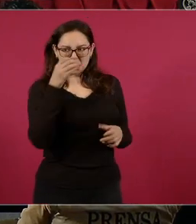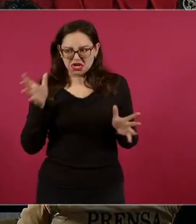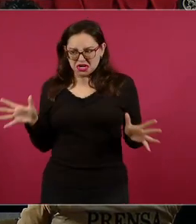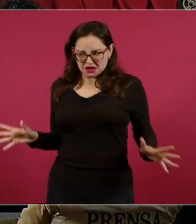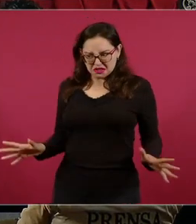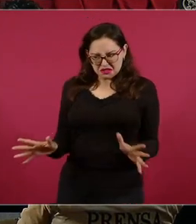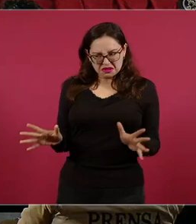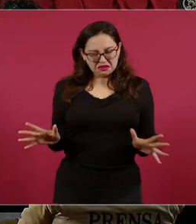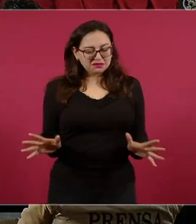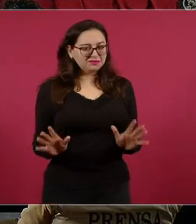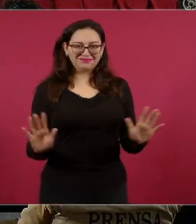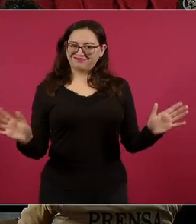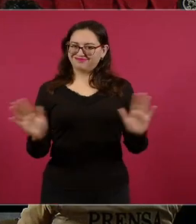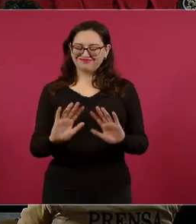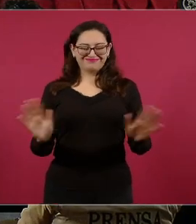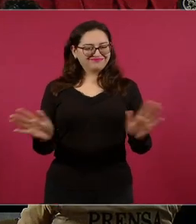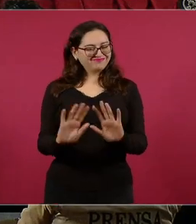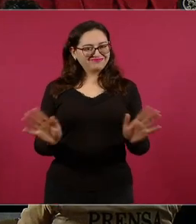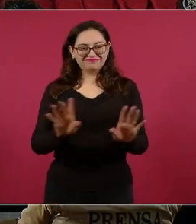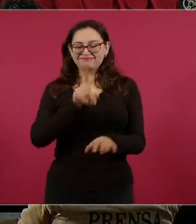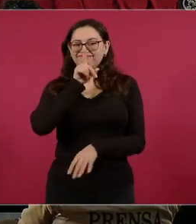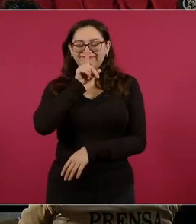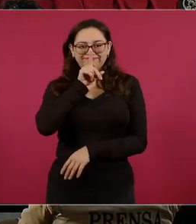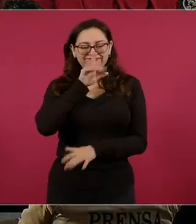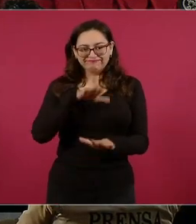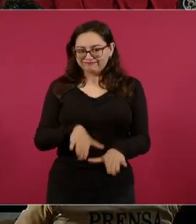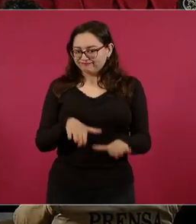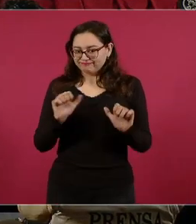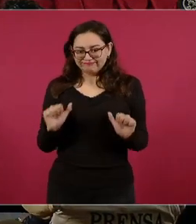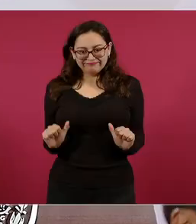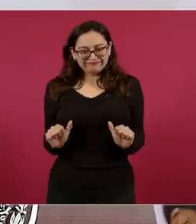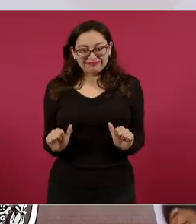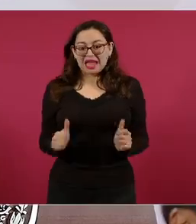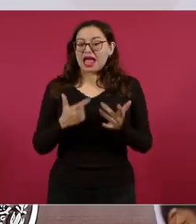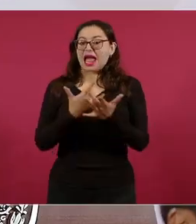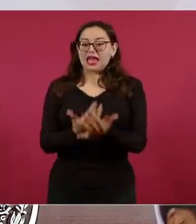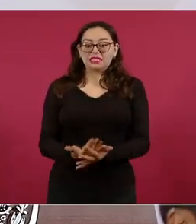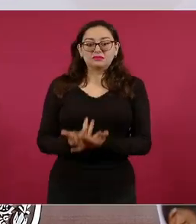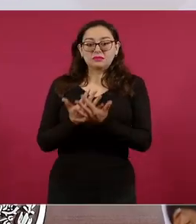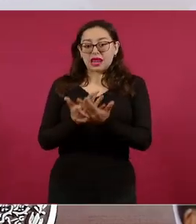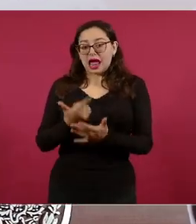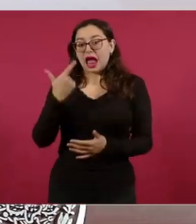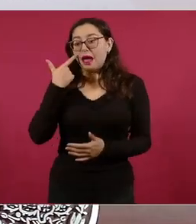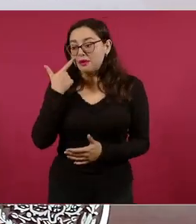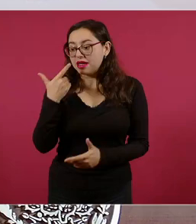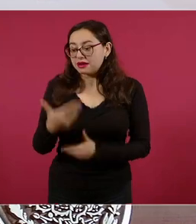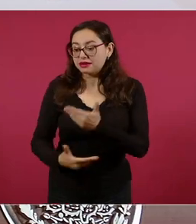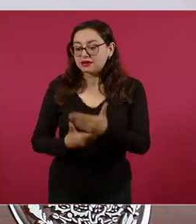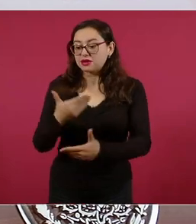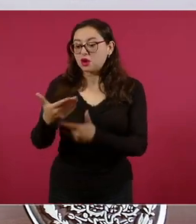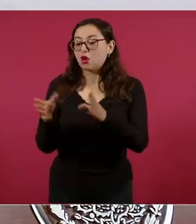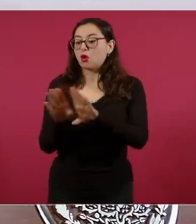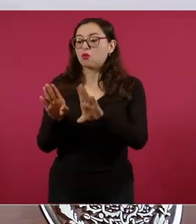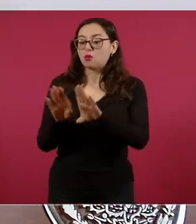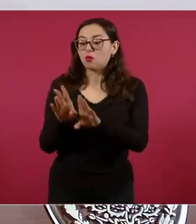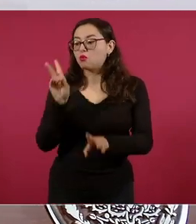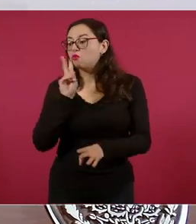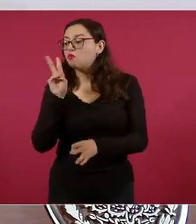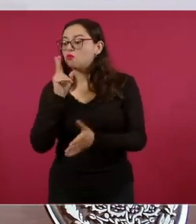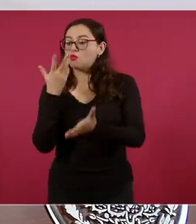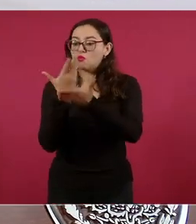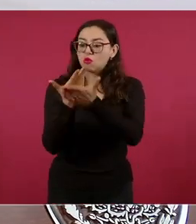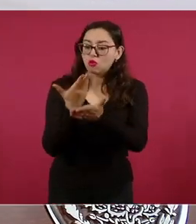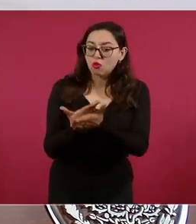tengan pruebas y también respecto a la autoridad electoral